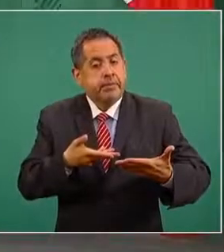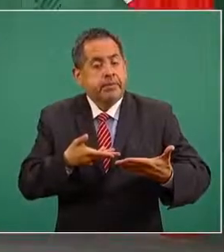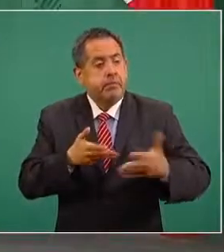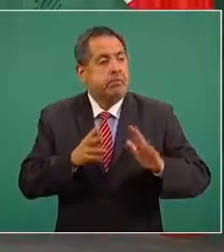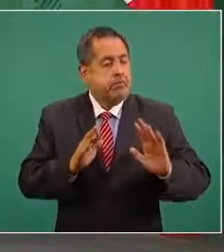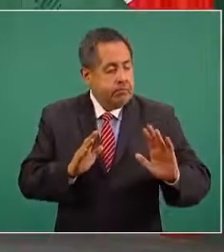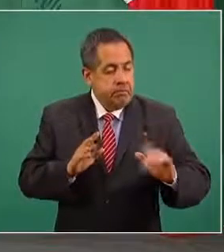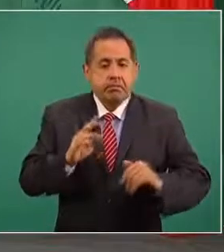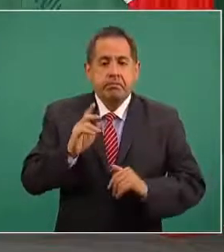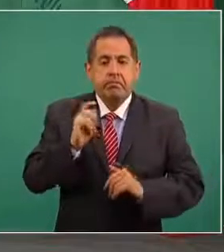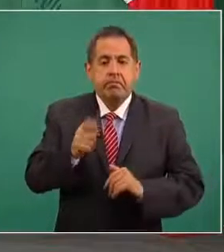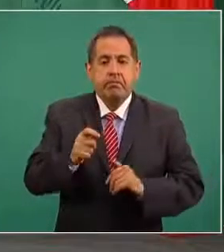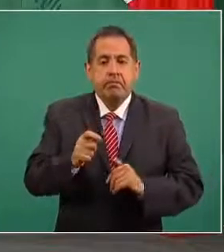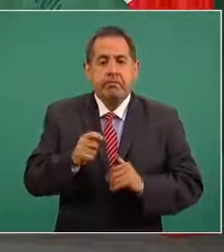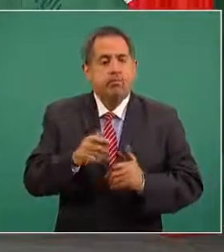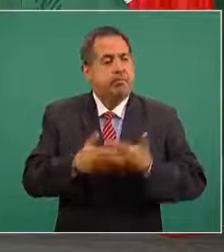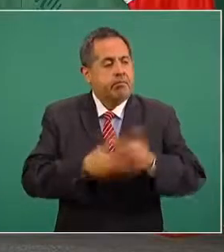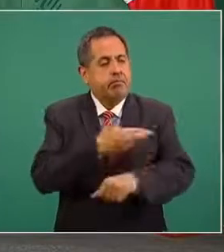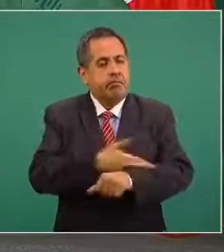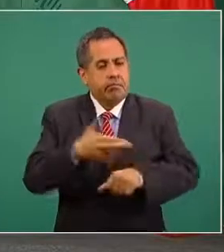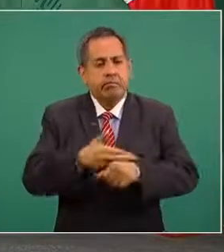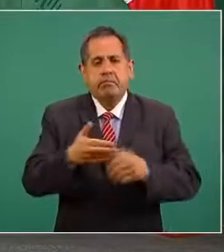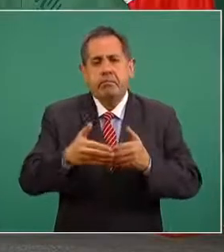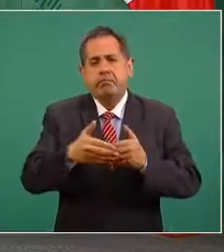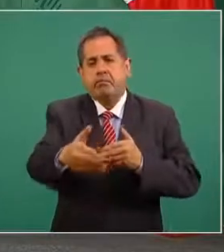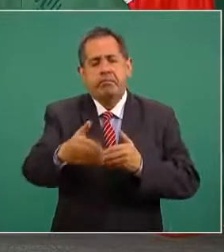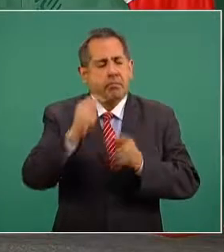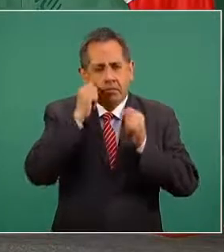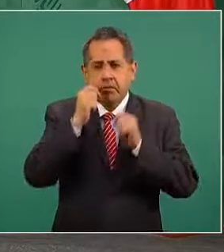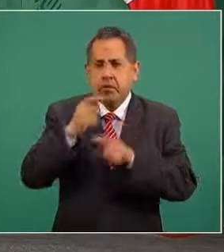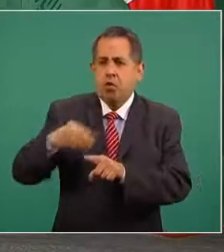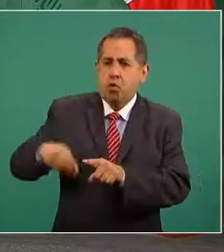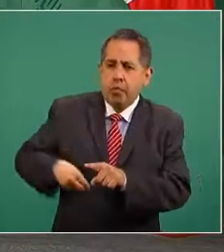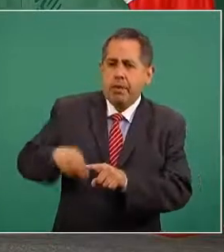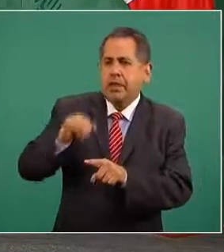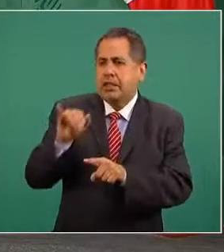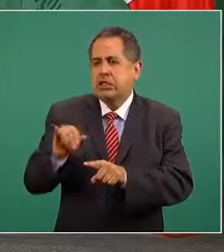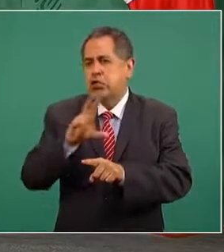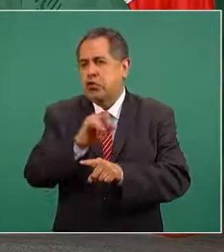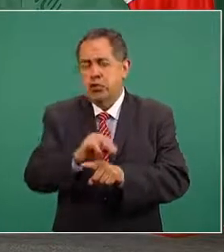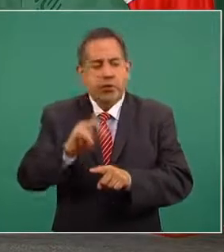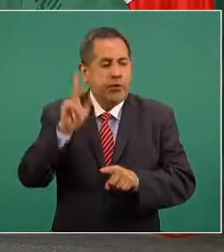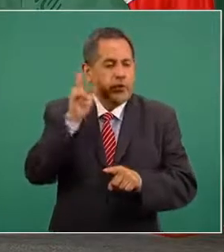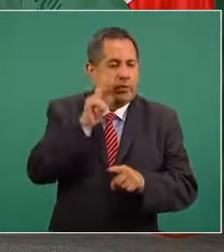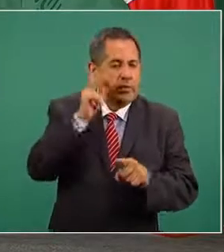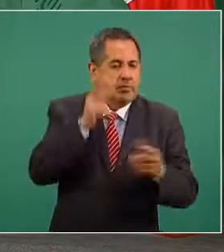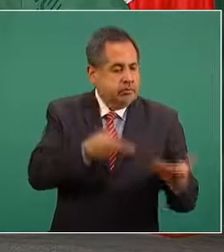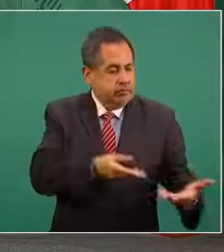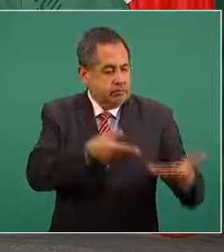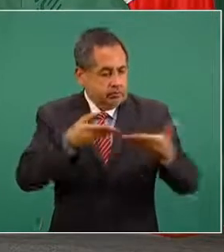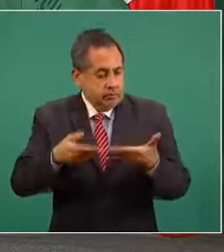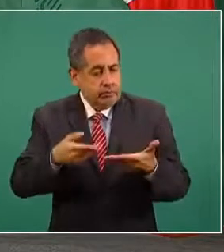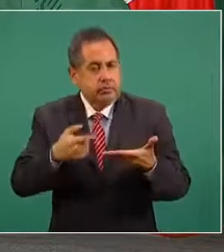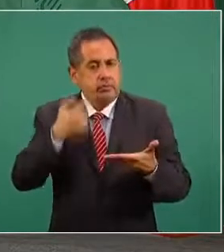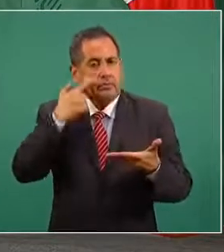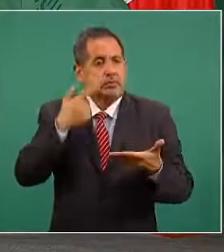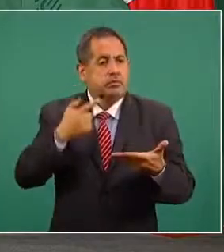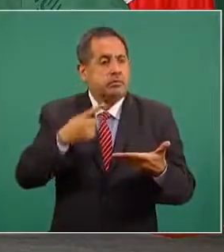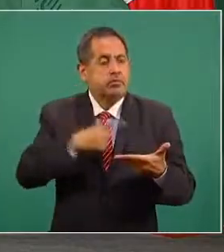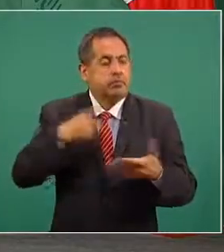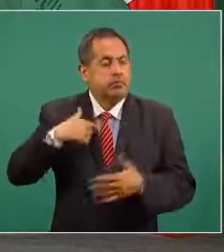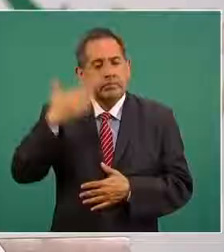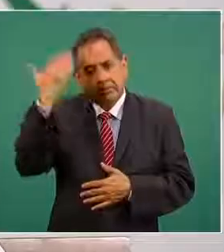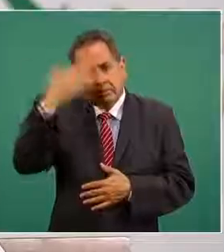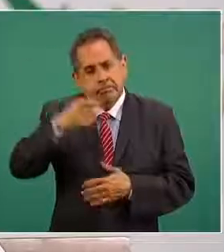independientemente del curso procesal que tome el tema del detenido Salvador Sin Fuegos, México debe